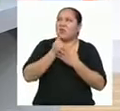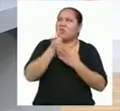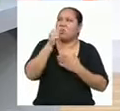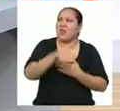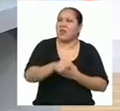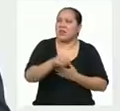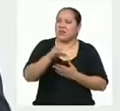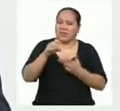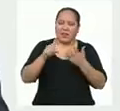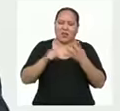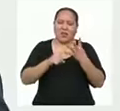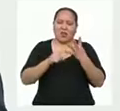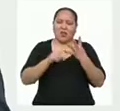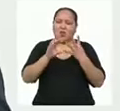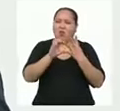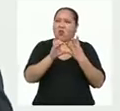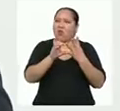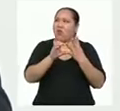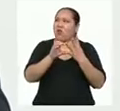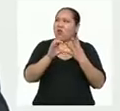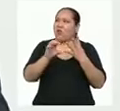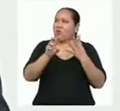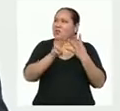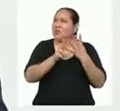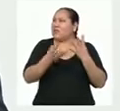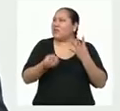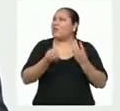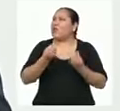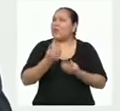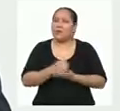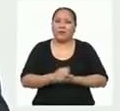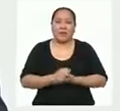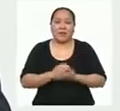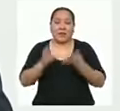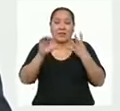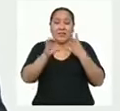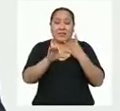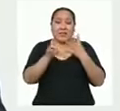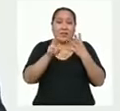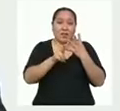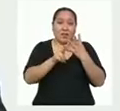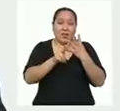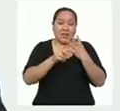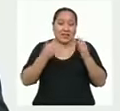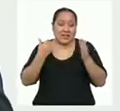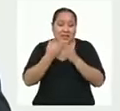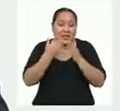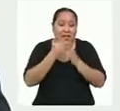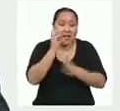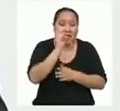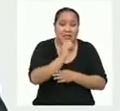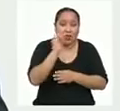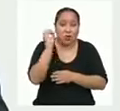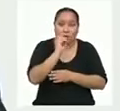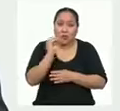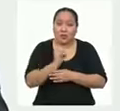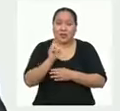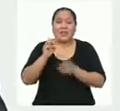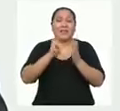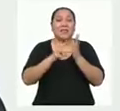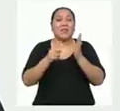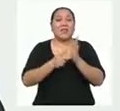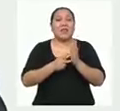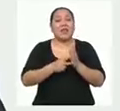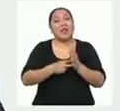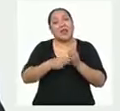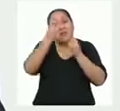coeficiente estándar? Bueno, un coeficiente de variación cercano a 0% indica que los datos